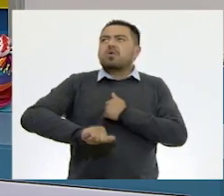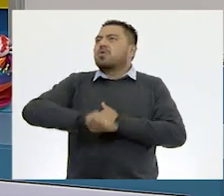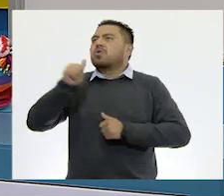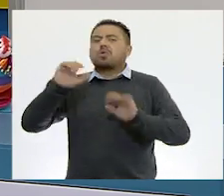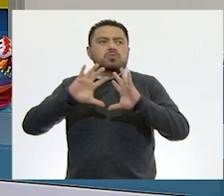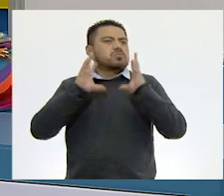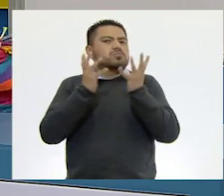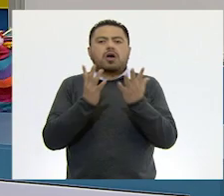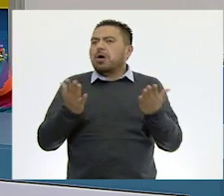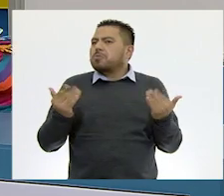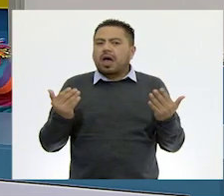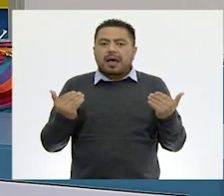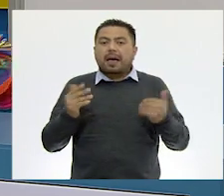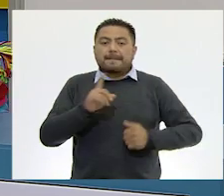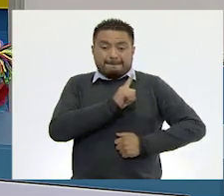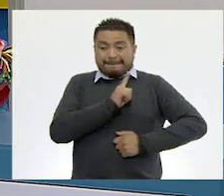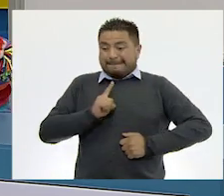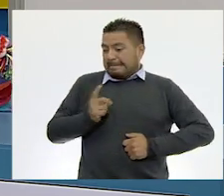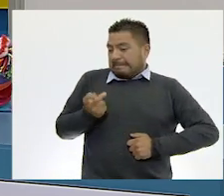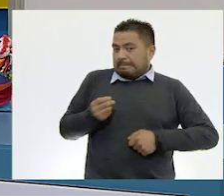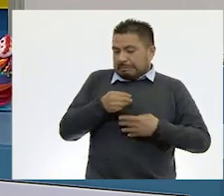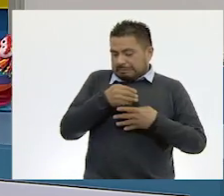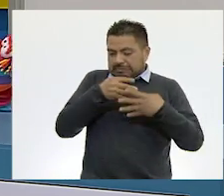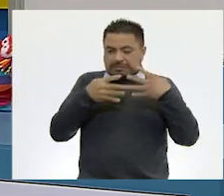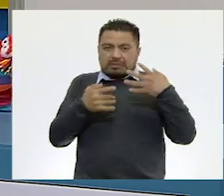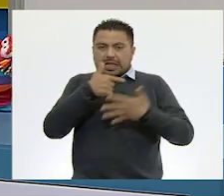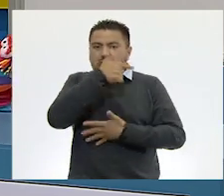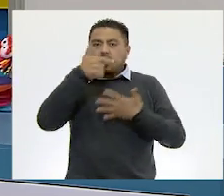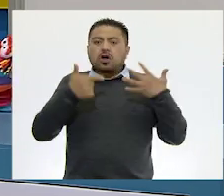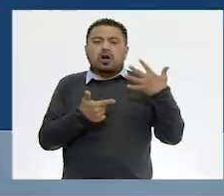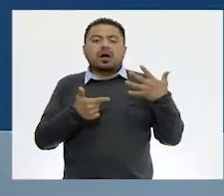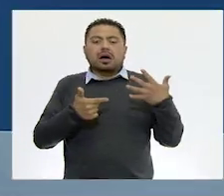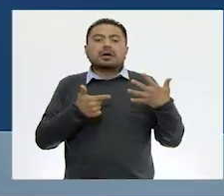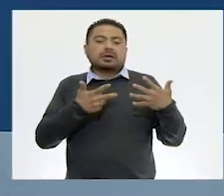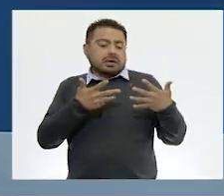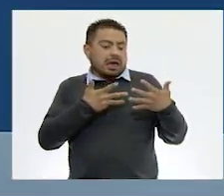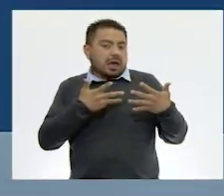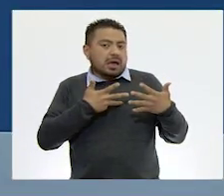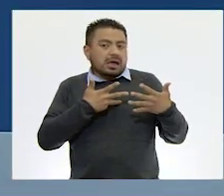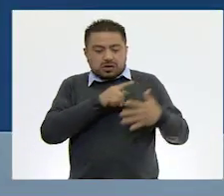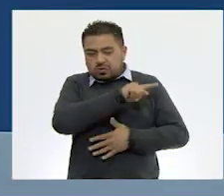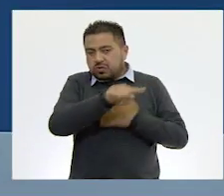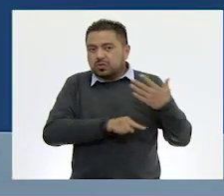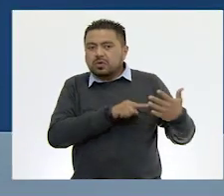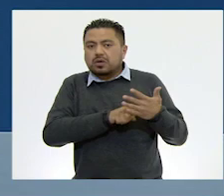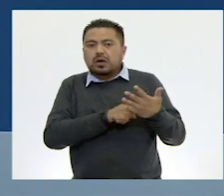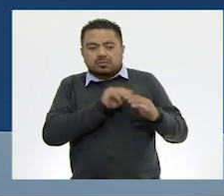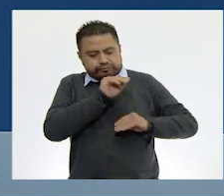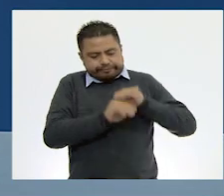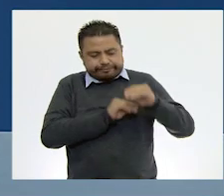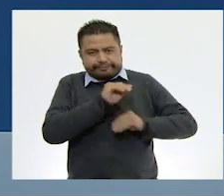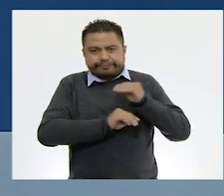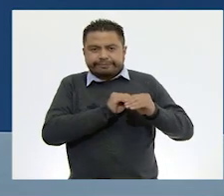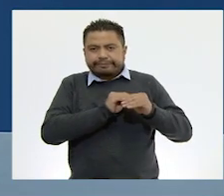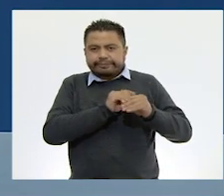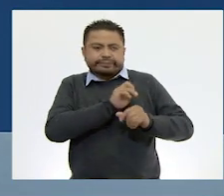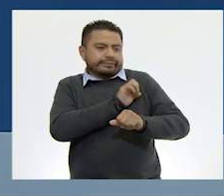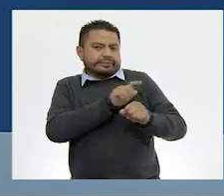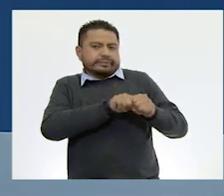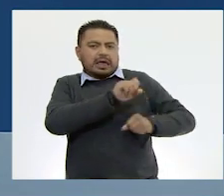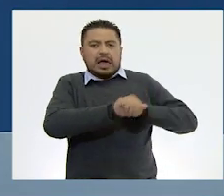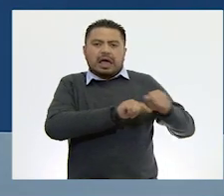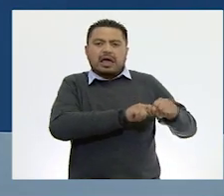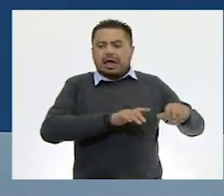parte del mundo. Debido a estas características geográficas, existen áreas en donde se acumulan las especies endémicas.